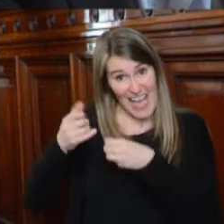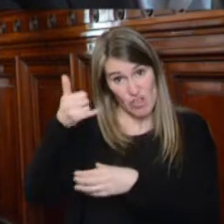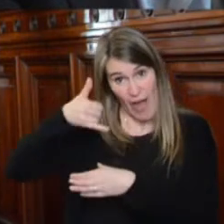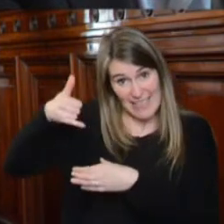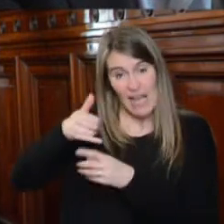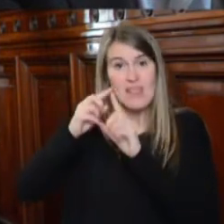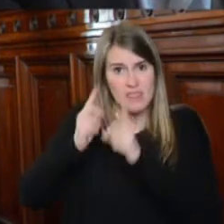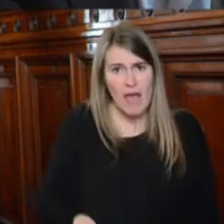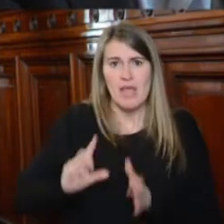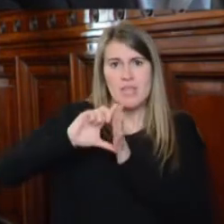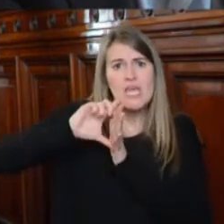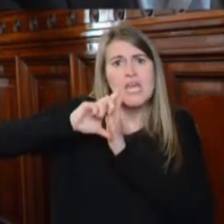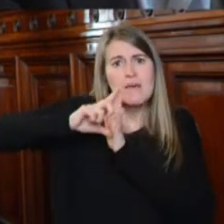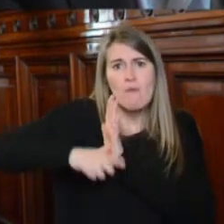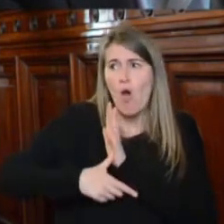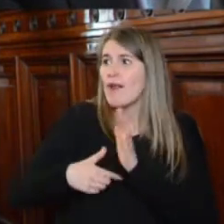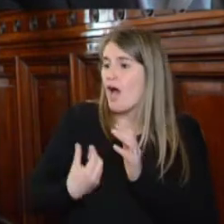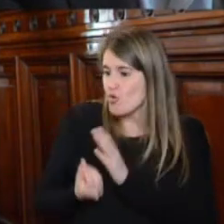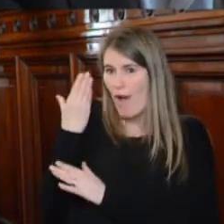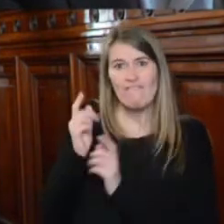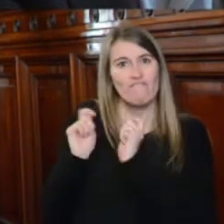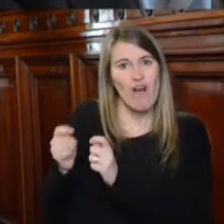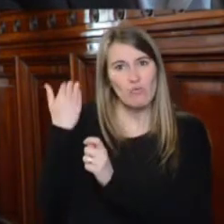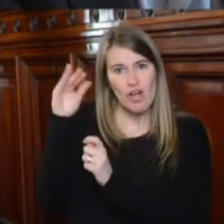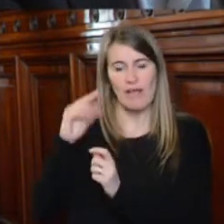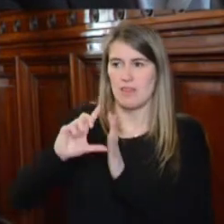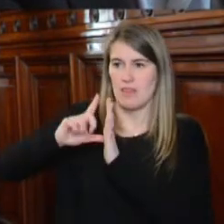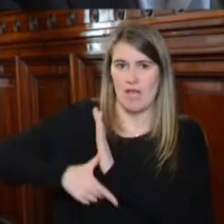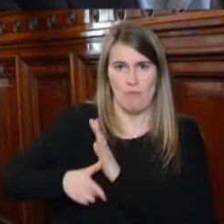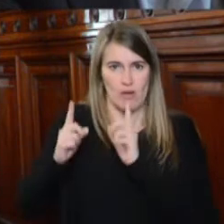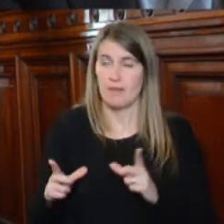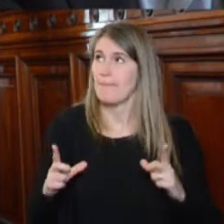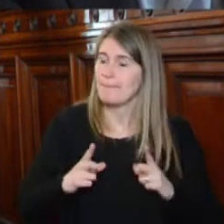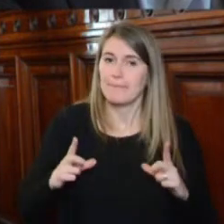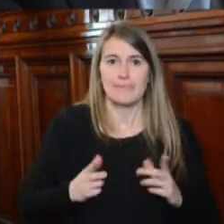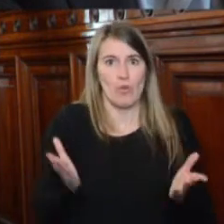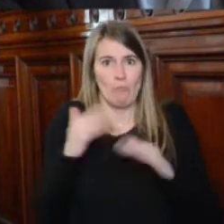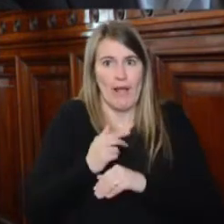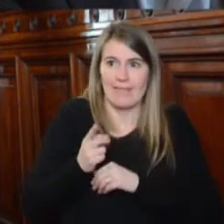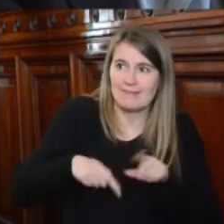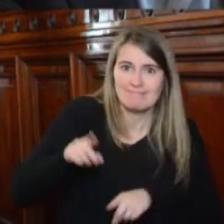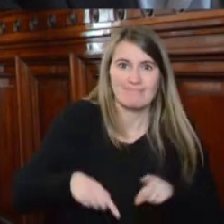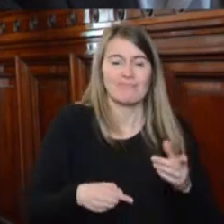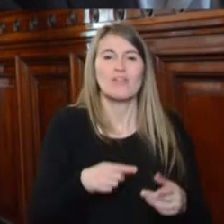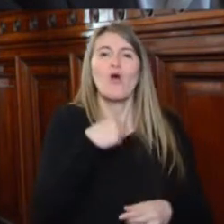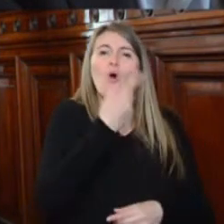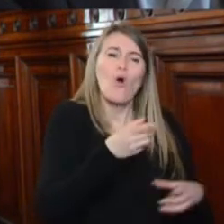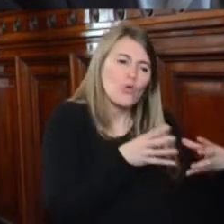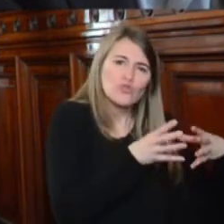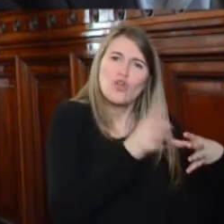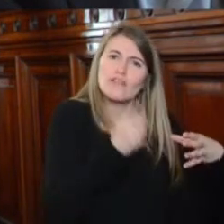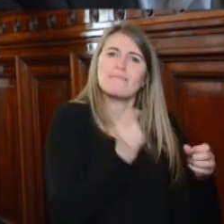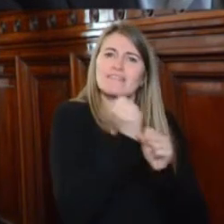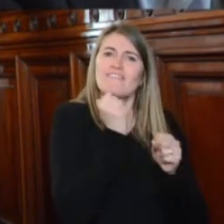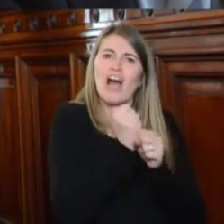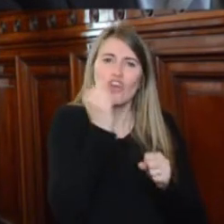demora injustificadamente la homologación de sus paritarias. Otras graves prácticas antisindicales se constataron en el marco de la negociación colectiva de los trabajadores